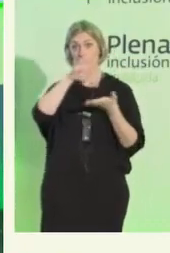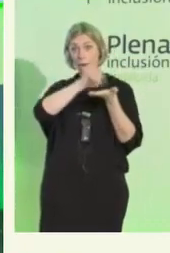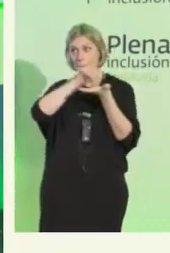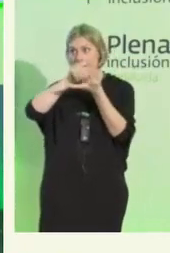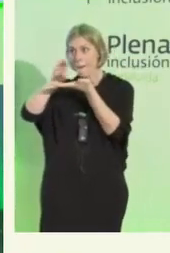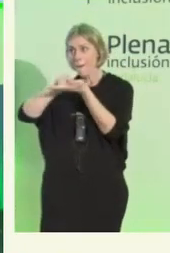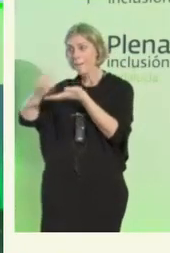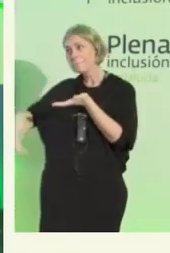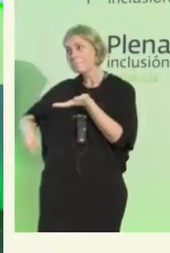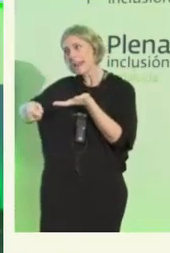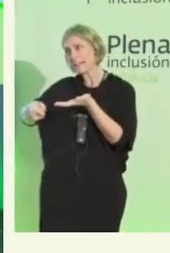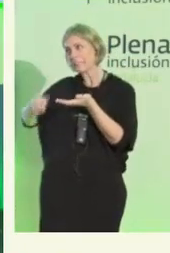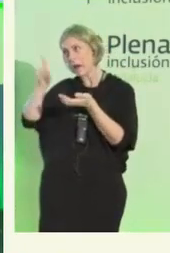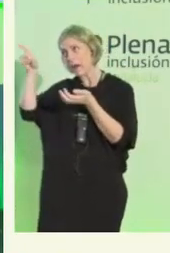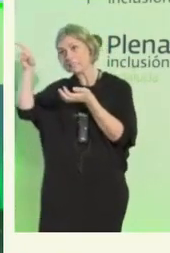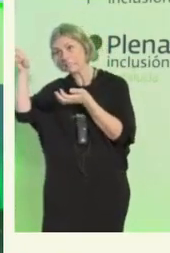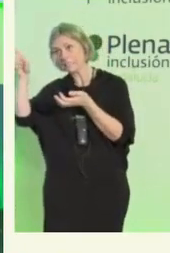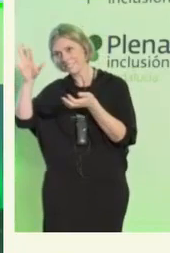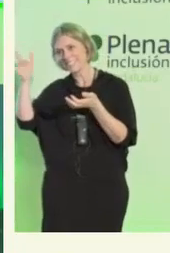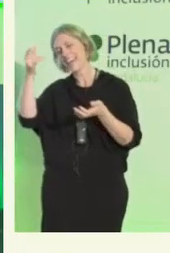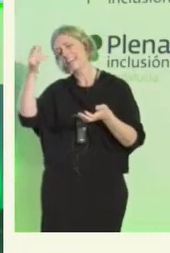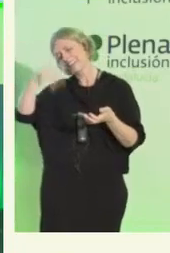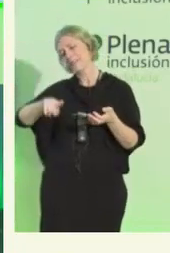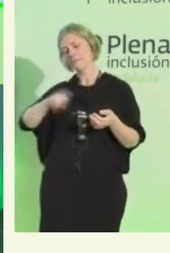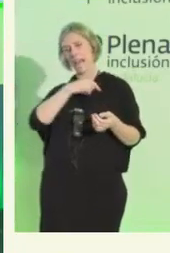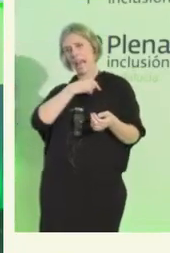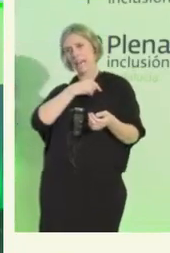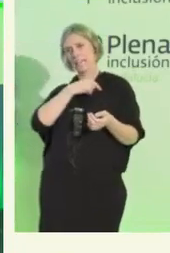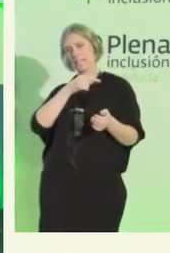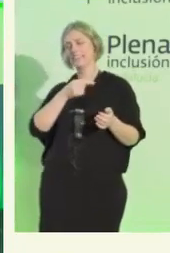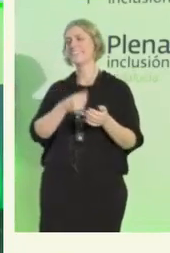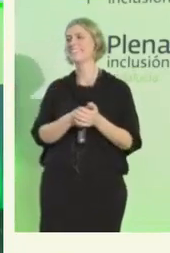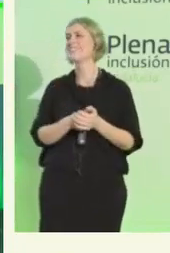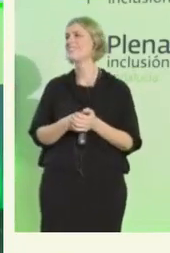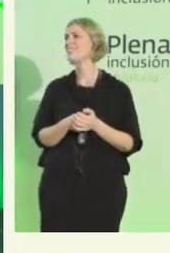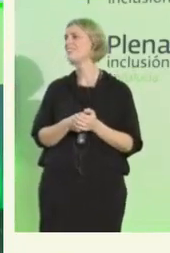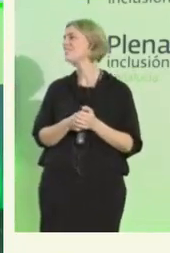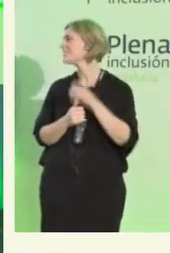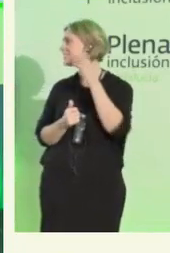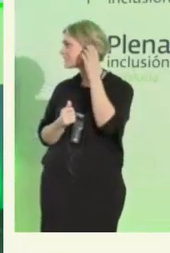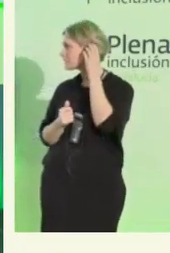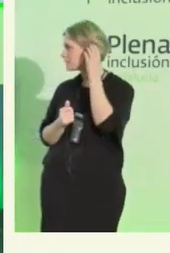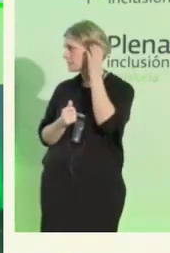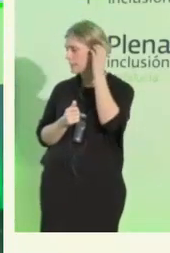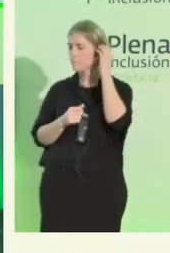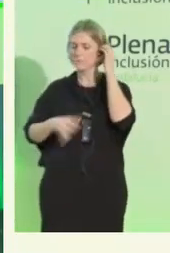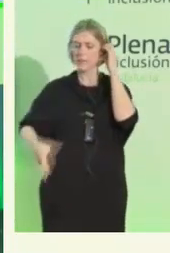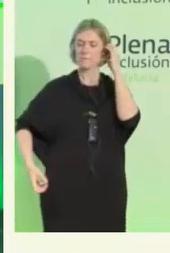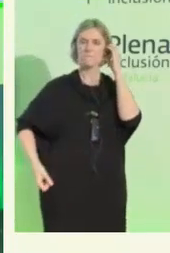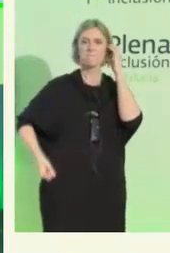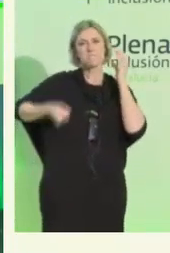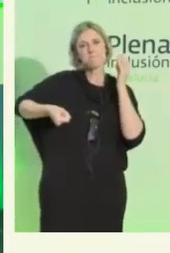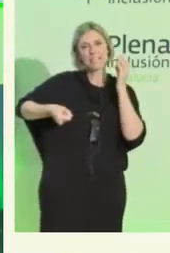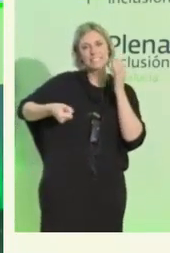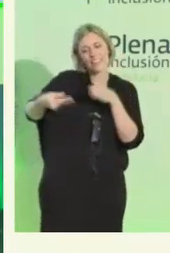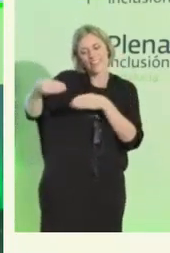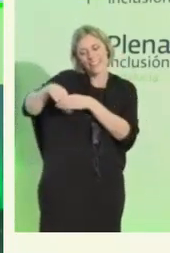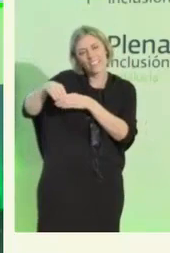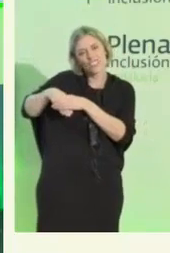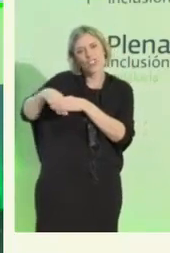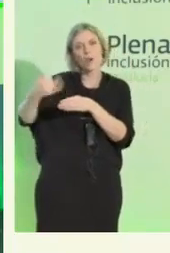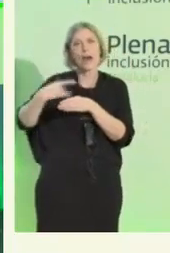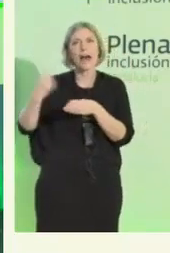bueno, y aquí también, bueno, en Chacarrillo. Una maleta cargada de ideas, experiencias,